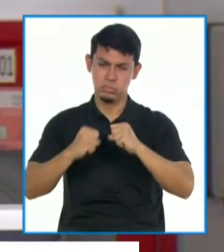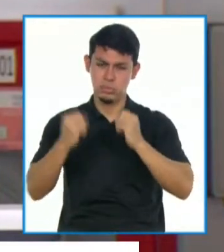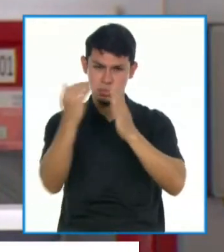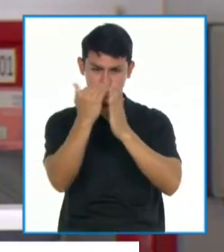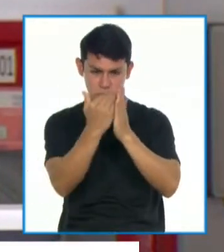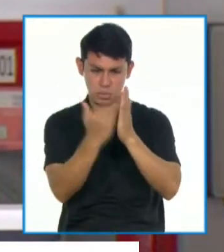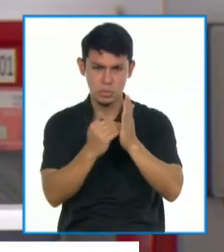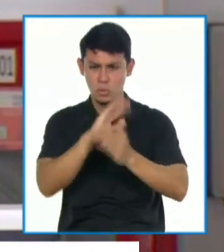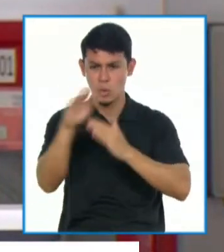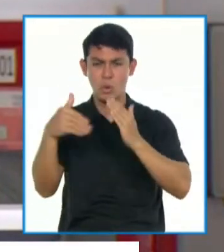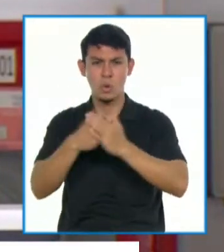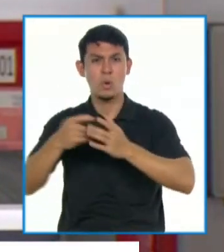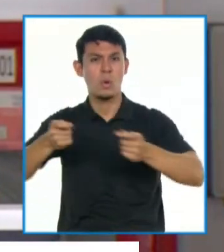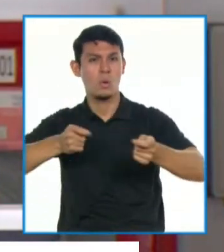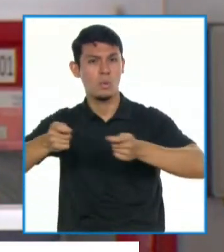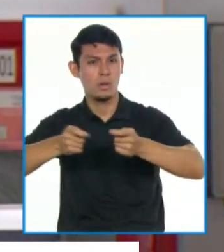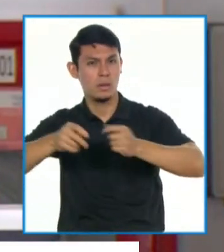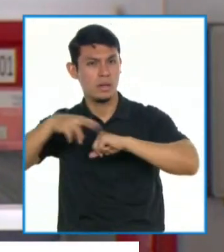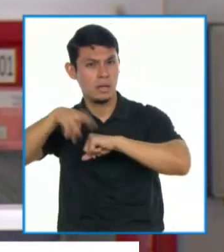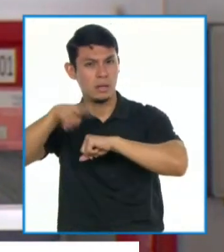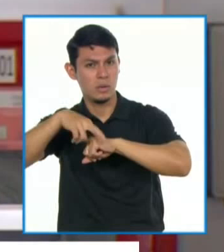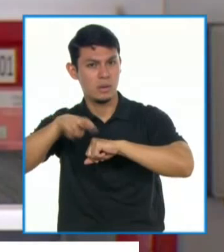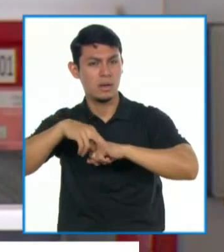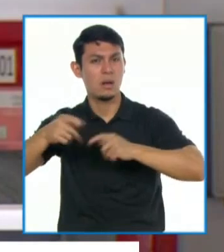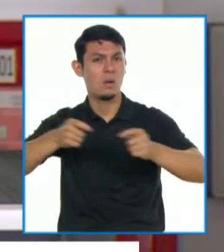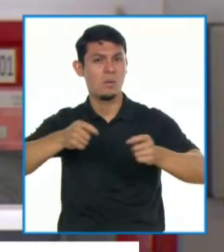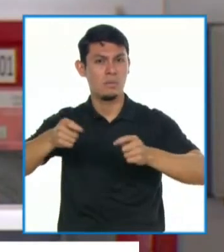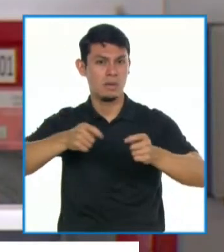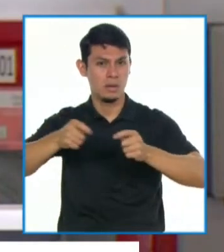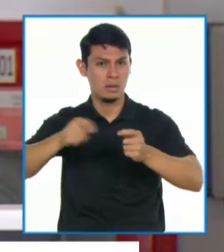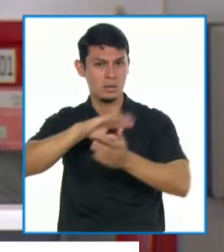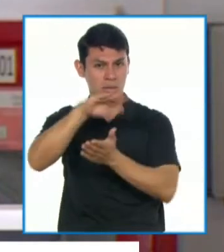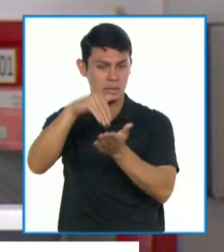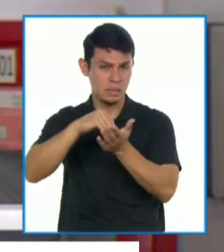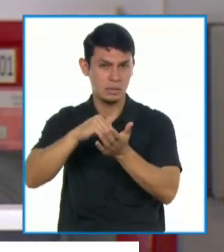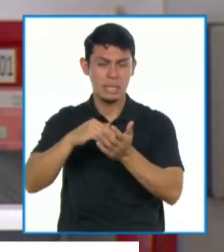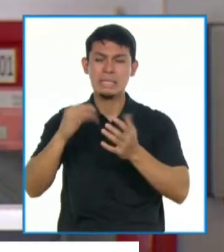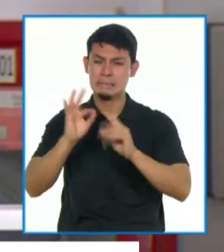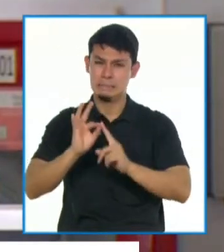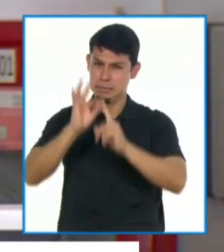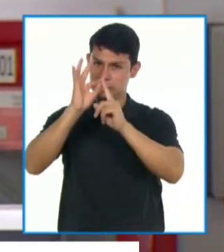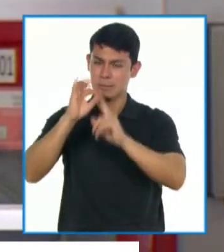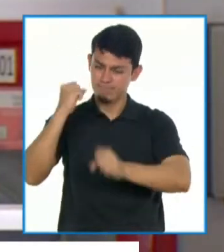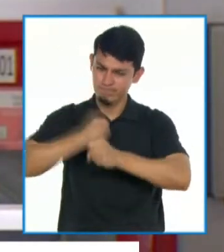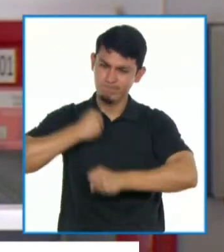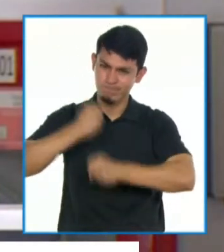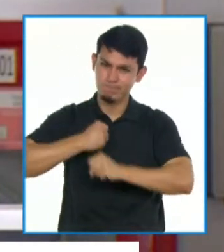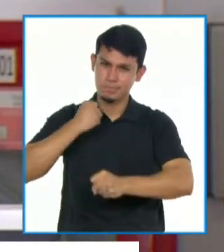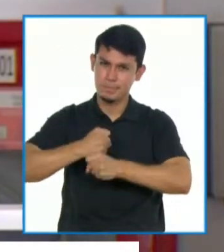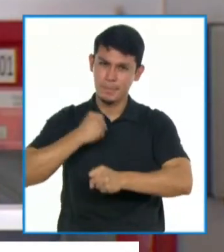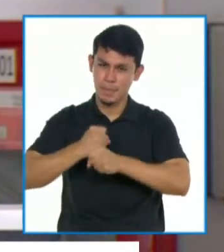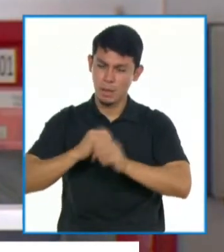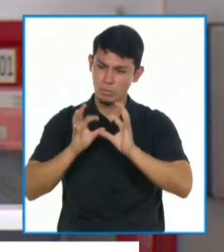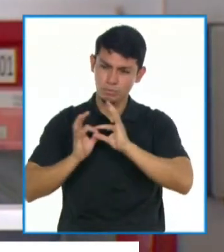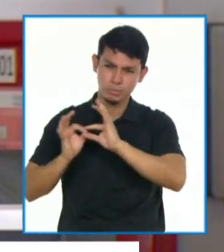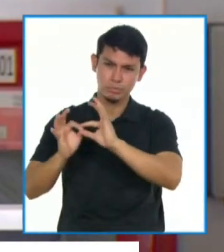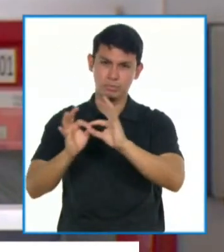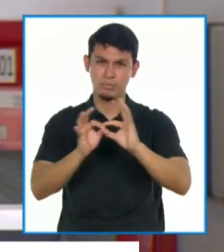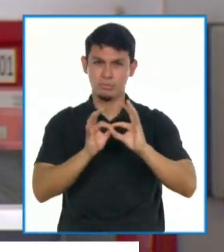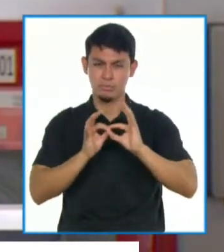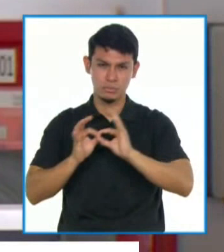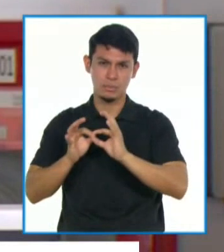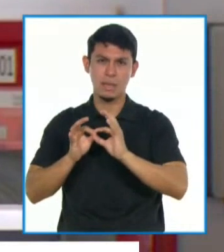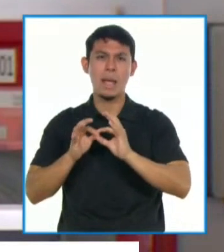con los gobiernos regionales, los gobiernos locales, y especialmente trabajando de manera articulada